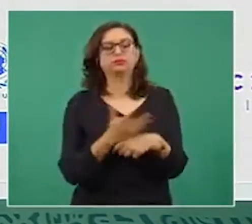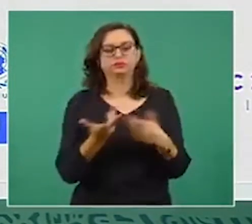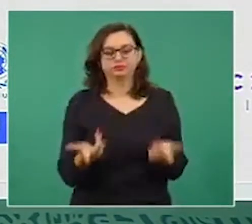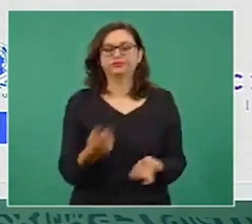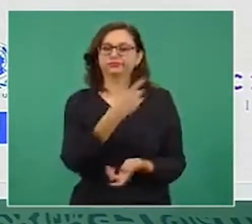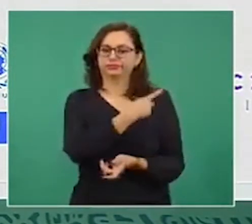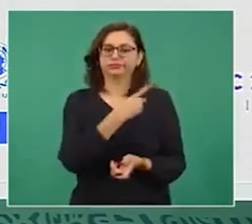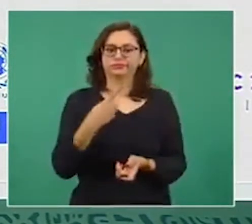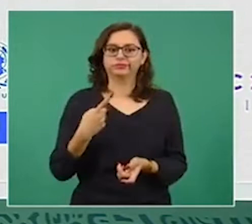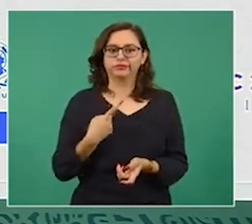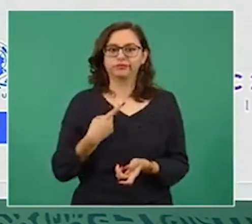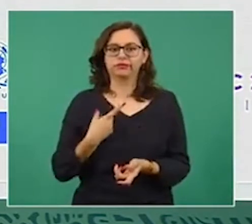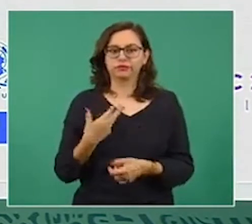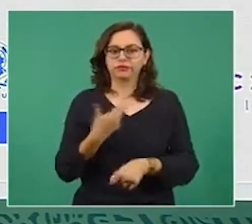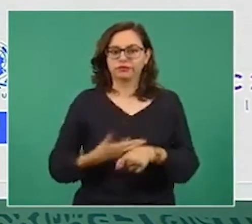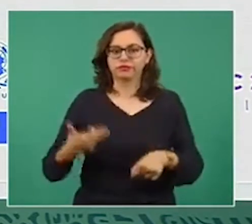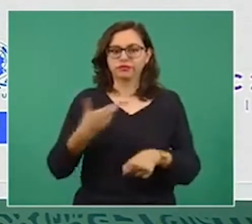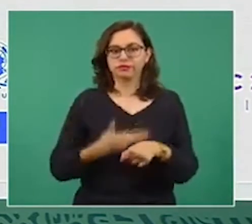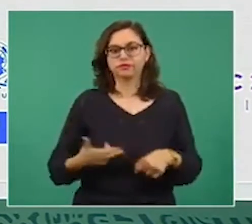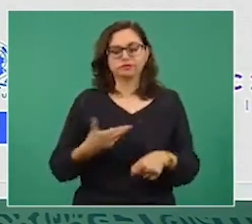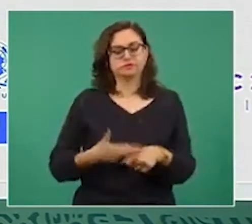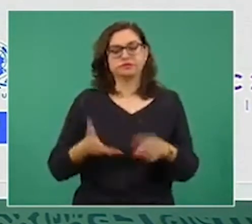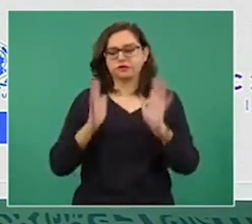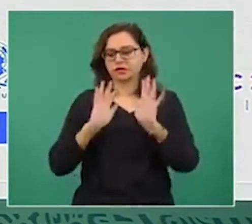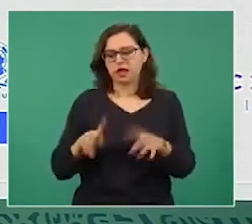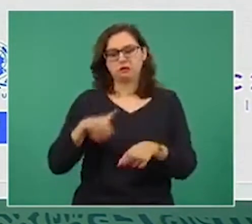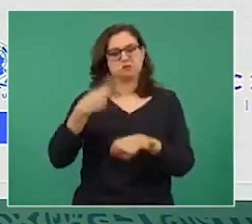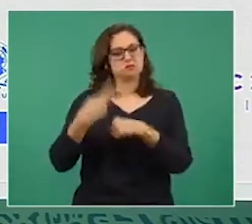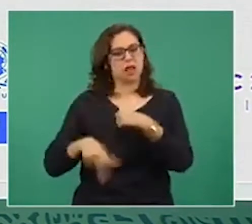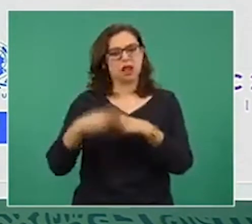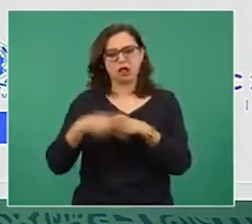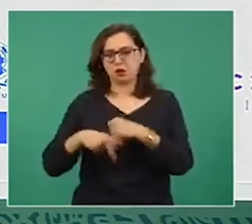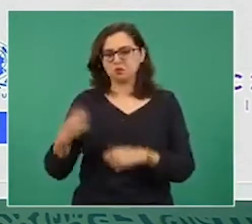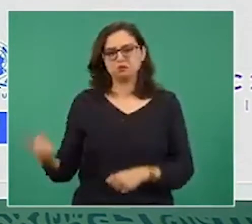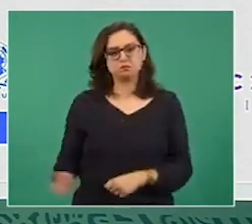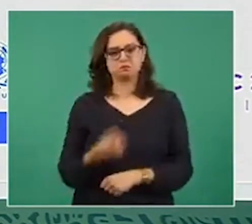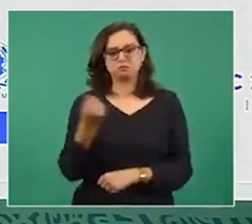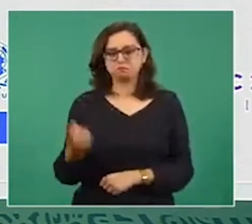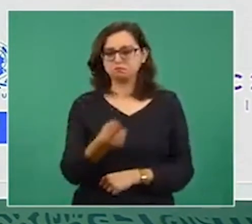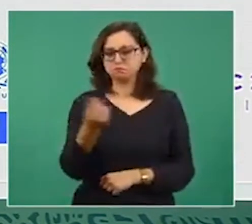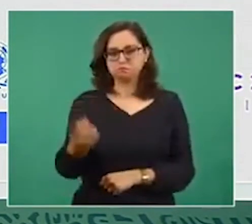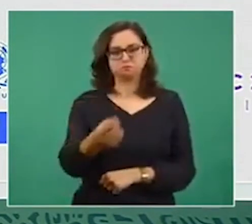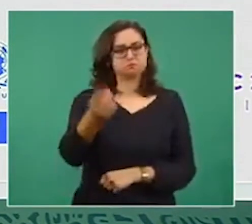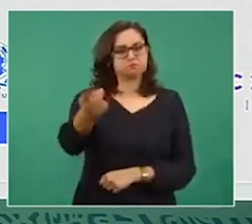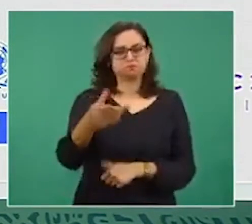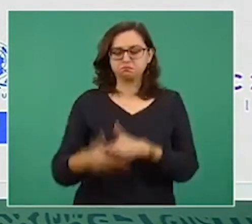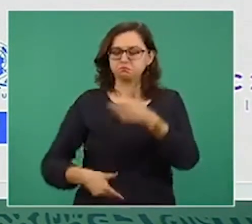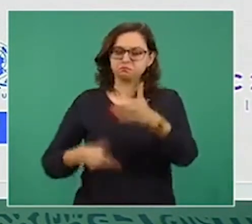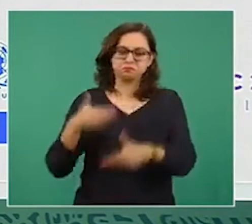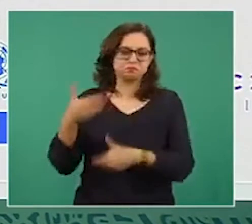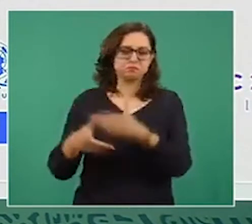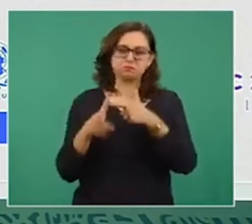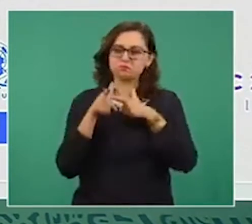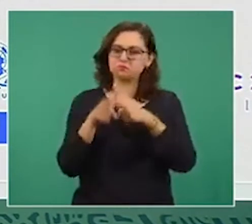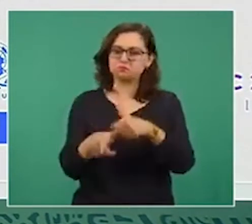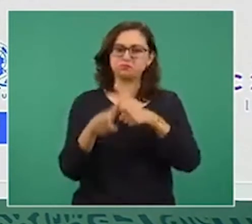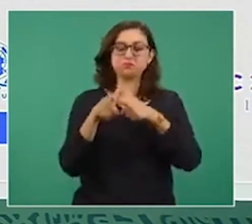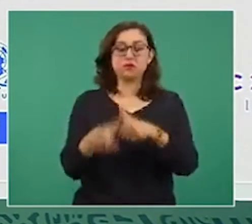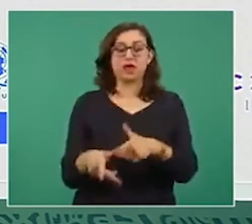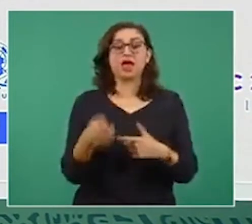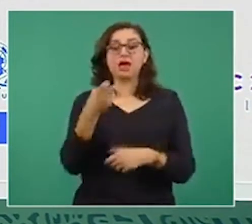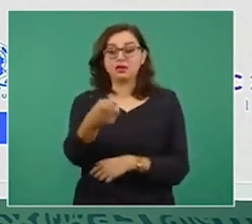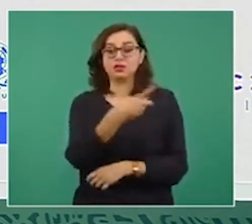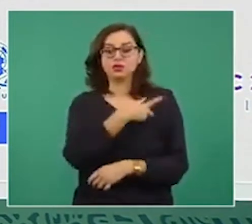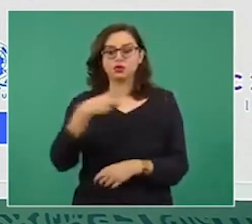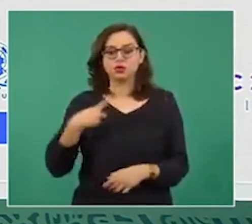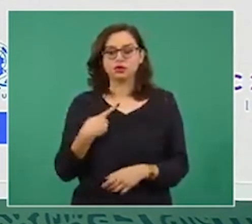Sabemos que este es un riesgo que va a ser permanente y la lección se tiene que aprender. Lo más importante del sábado es que se aprobó este plan que